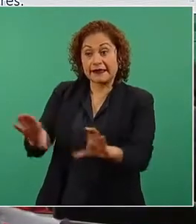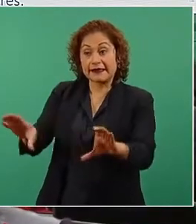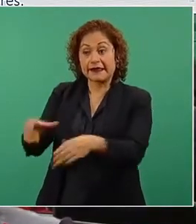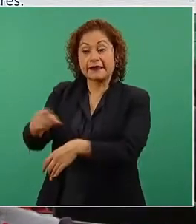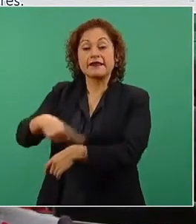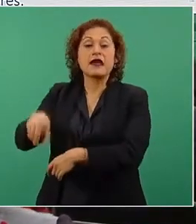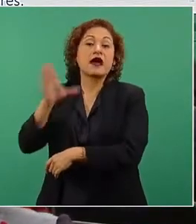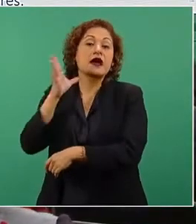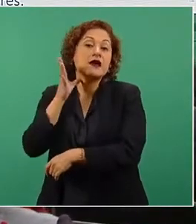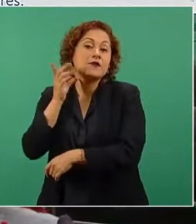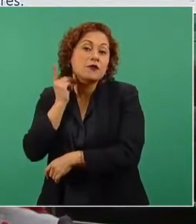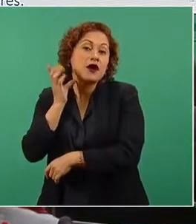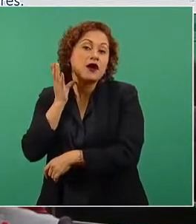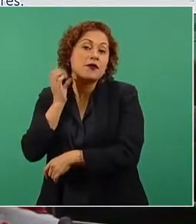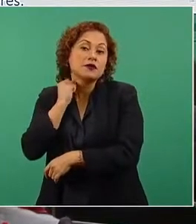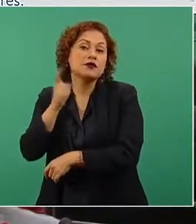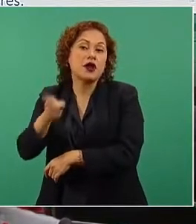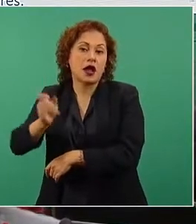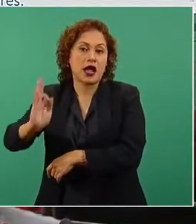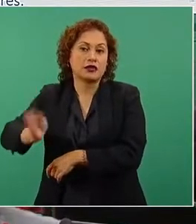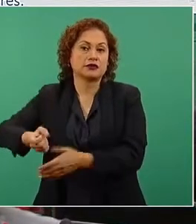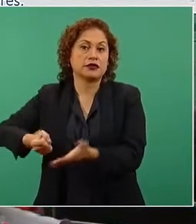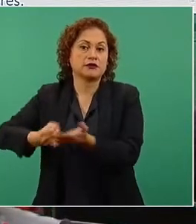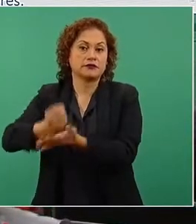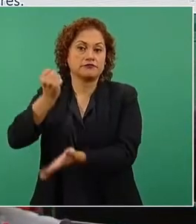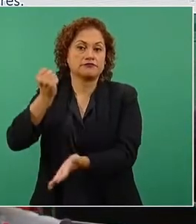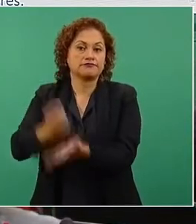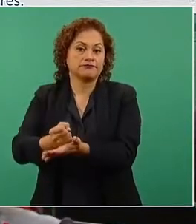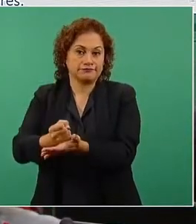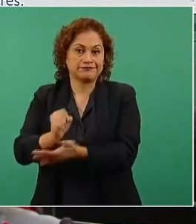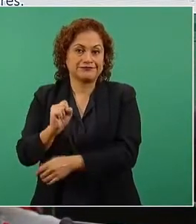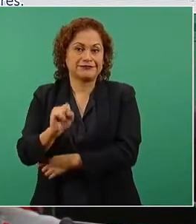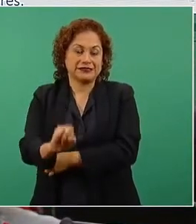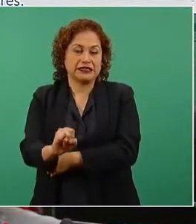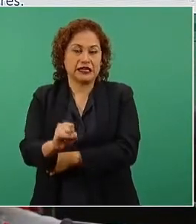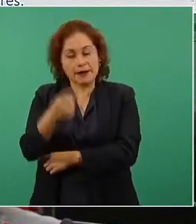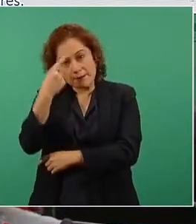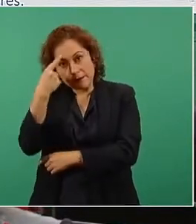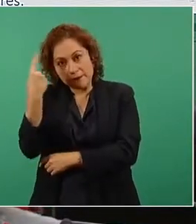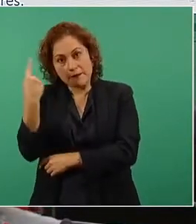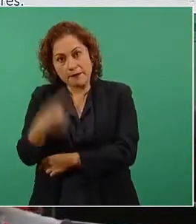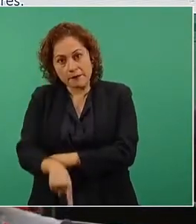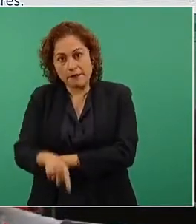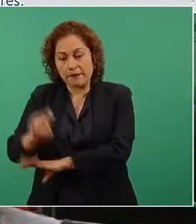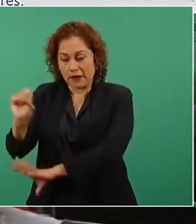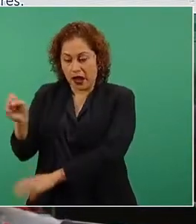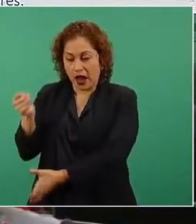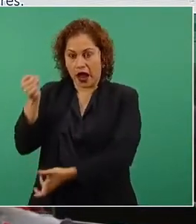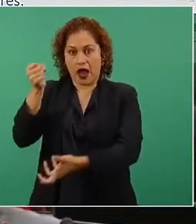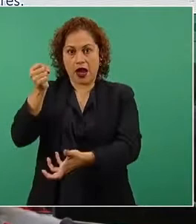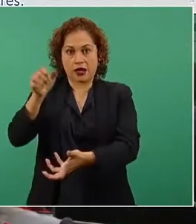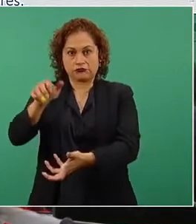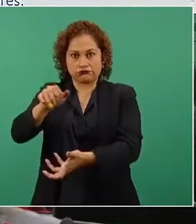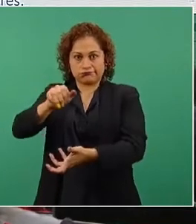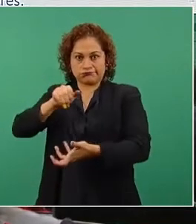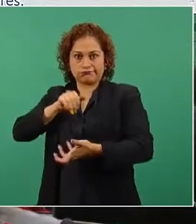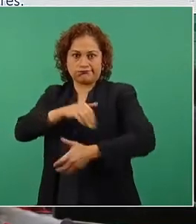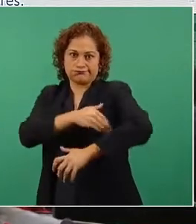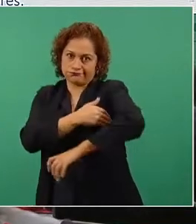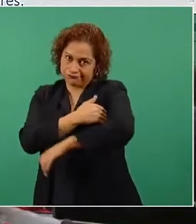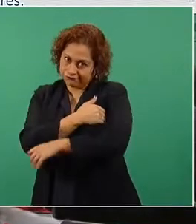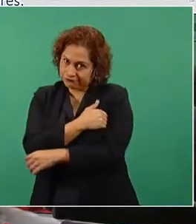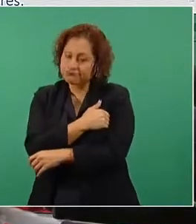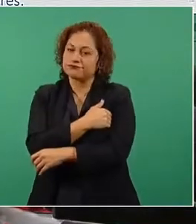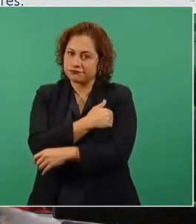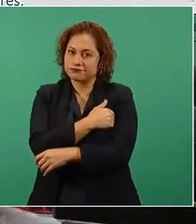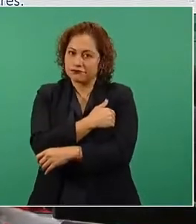parte del Congreso, pues es recuperar recursos de la hacienda pública. O sea, vamos a poner las condiciones parejas. Lo que realmente